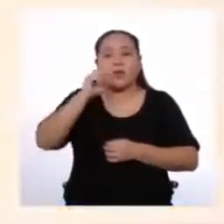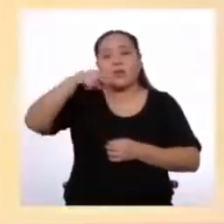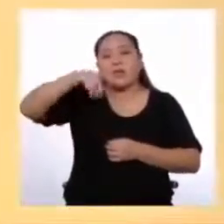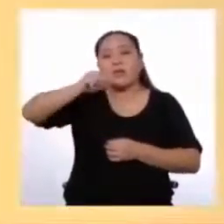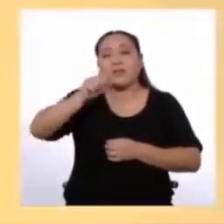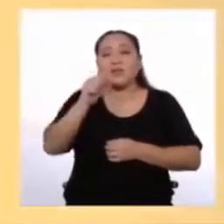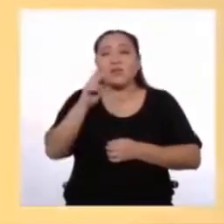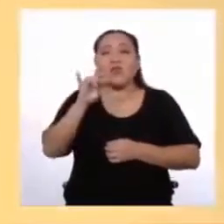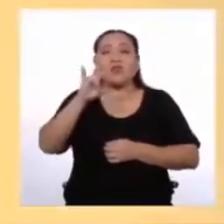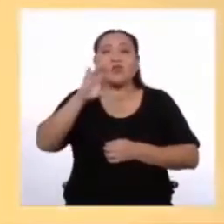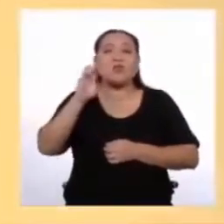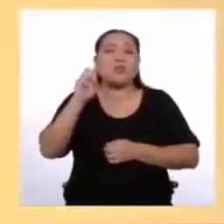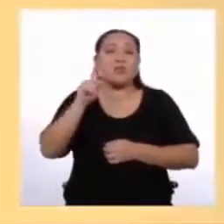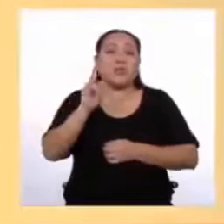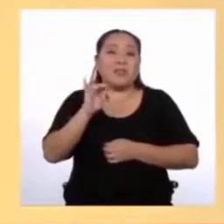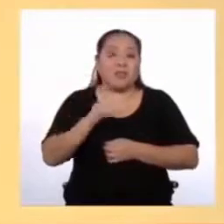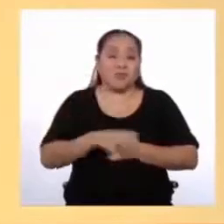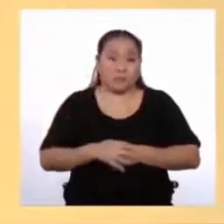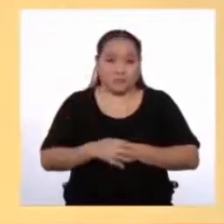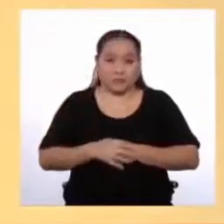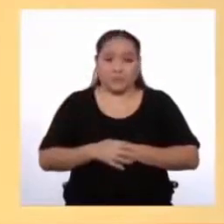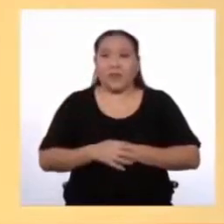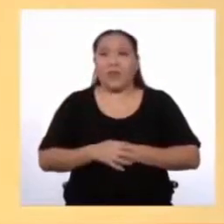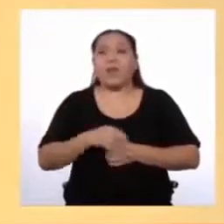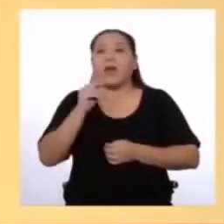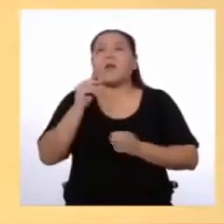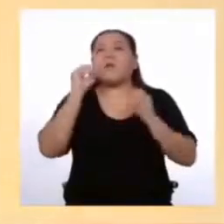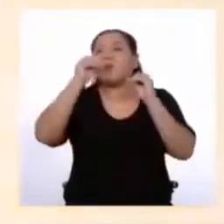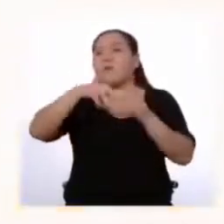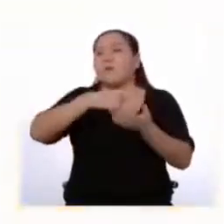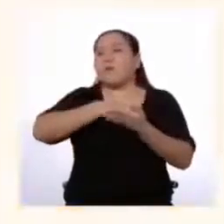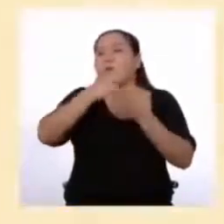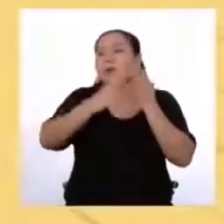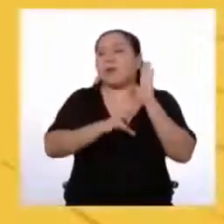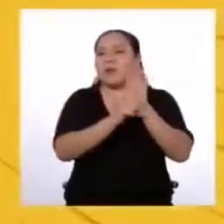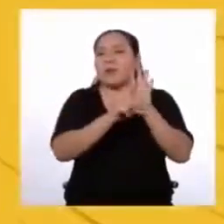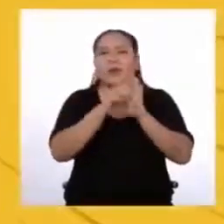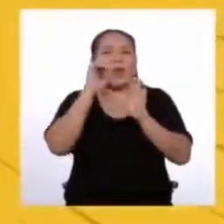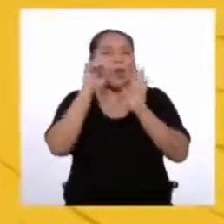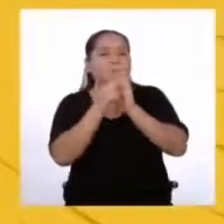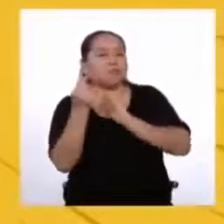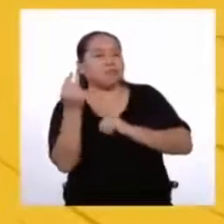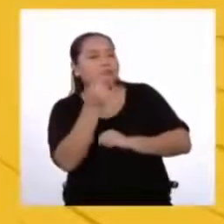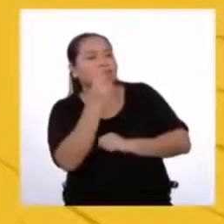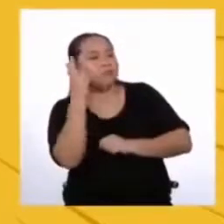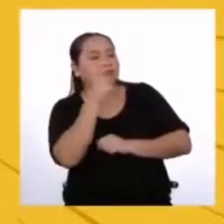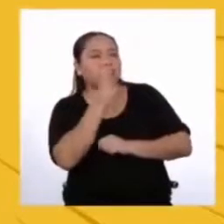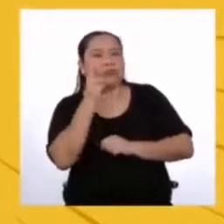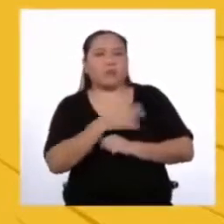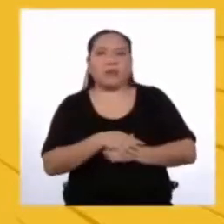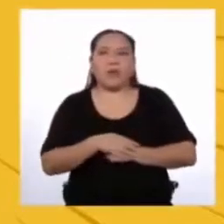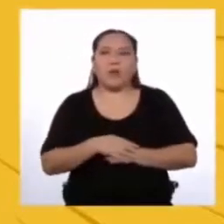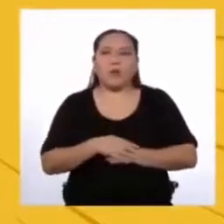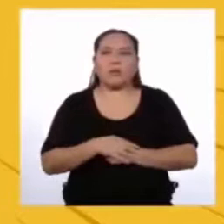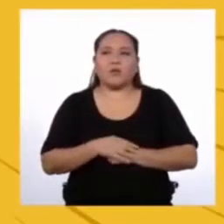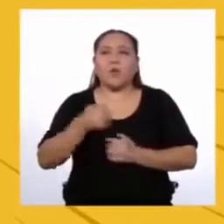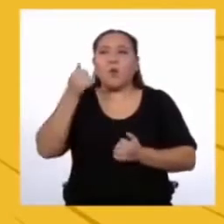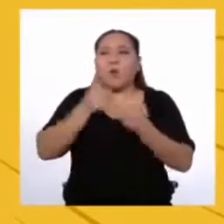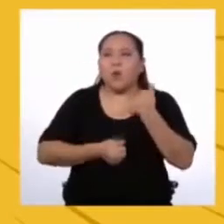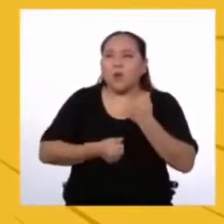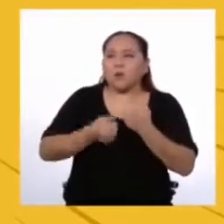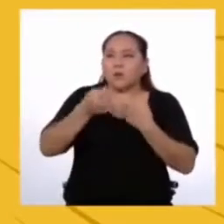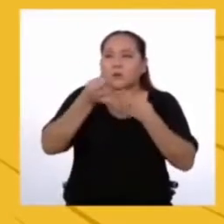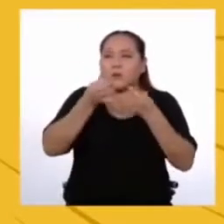Ahora volvamos al ejemplo de proyecto de ley que presentamos Fijémonos en los detalles y pregúntate